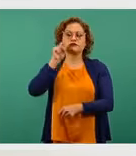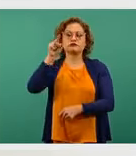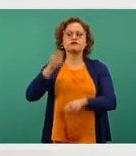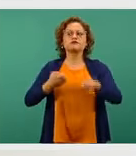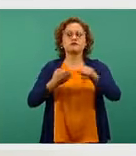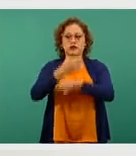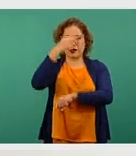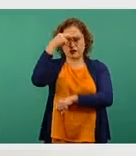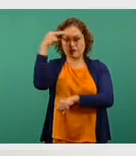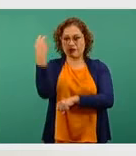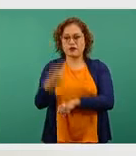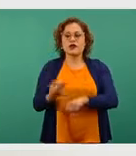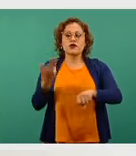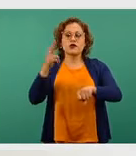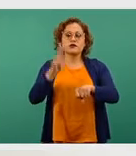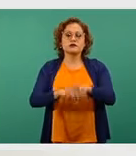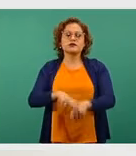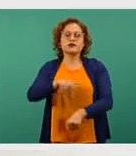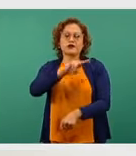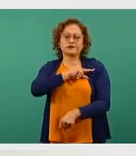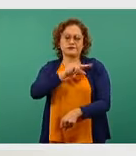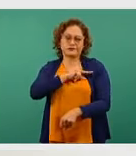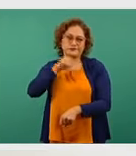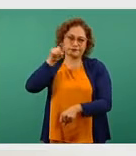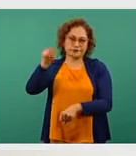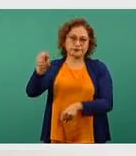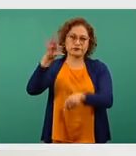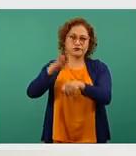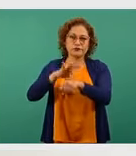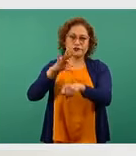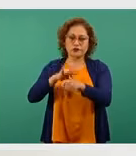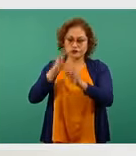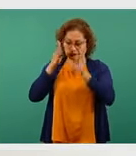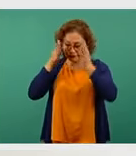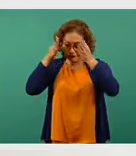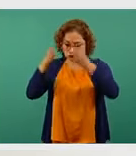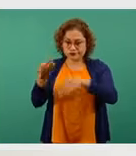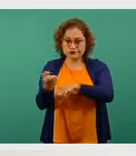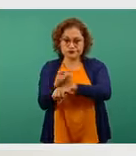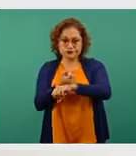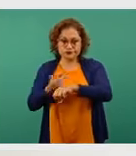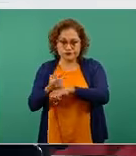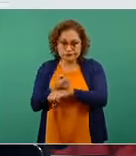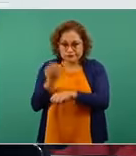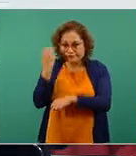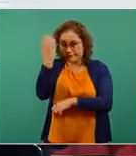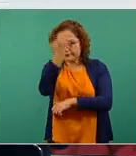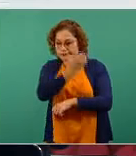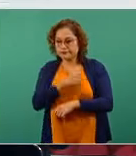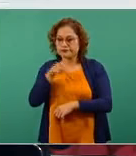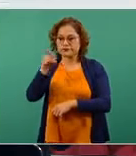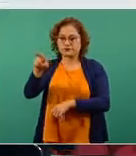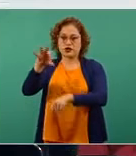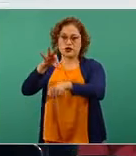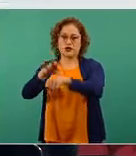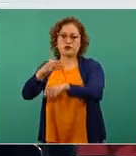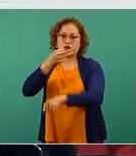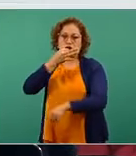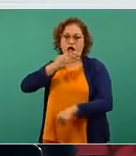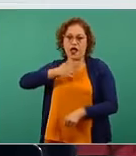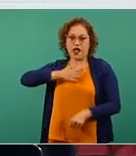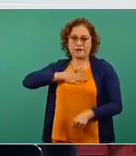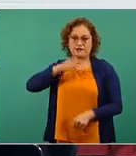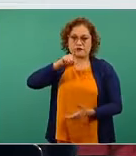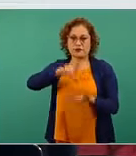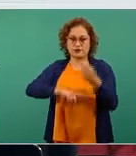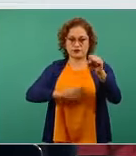en un hospital privado, por un médico hematólogo que comentó o nos notificó a la autoridad sanitaria local en el